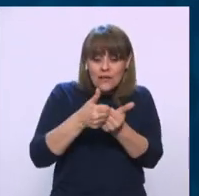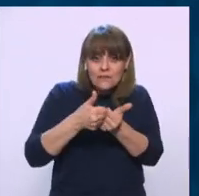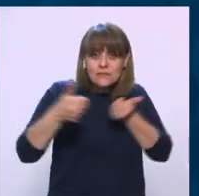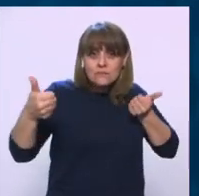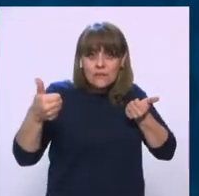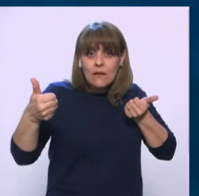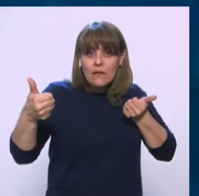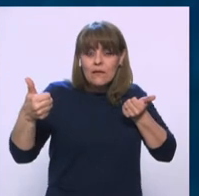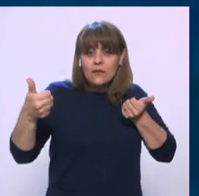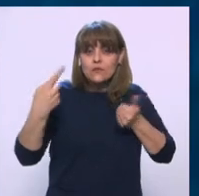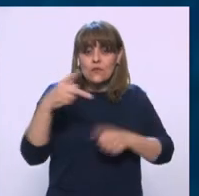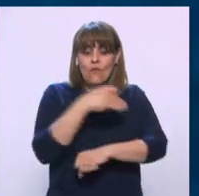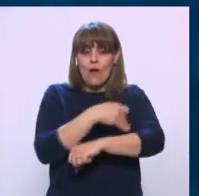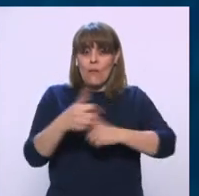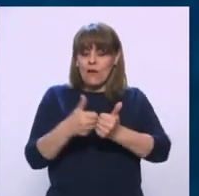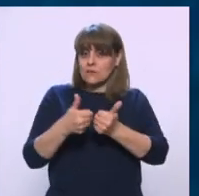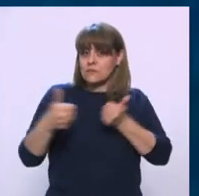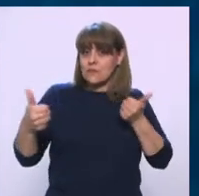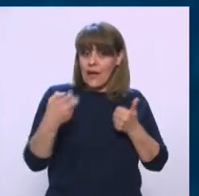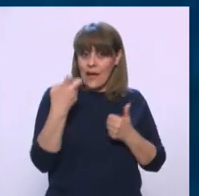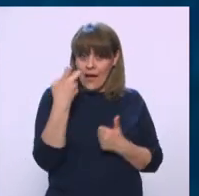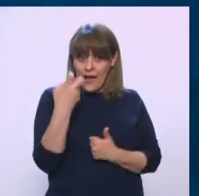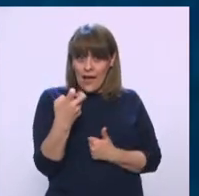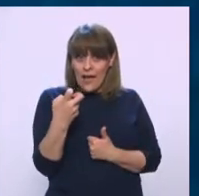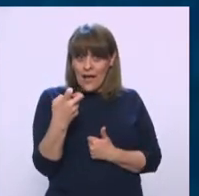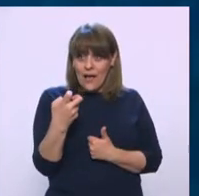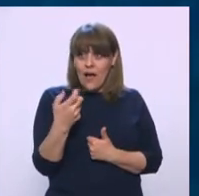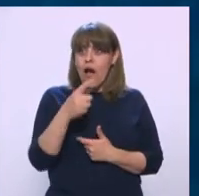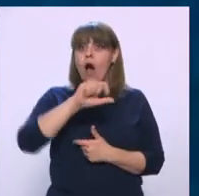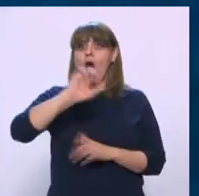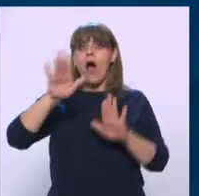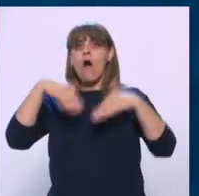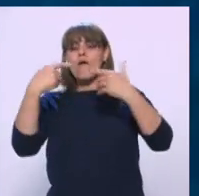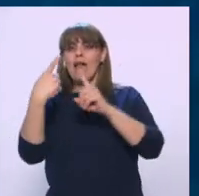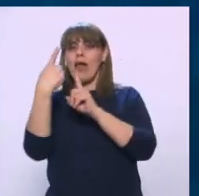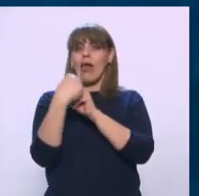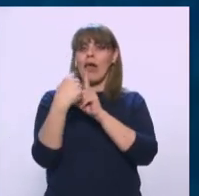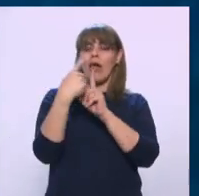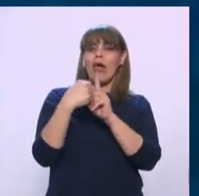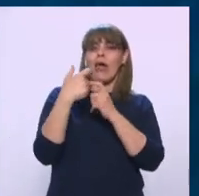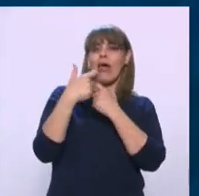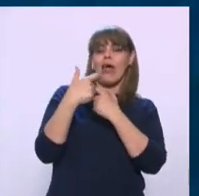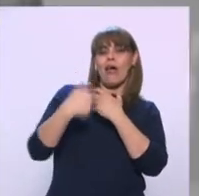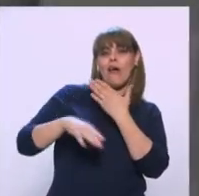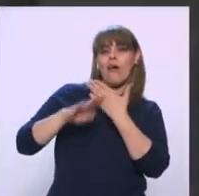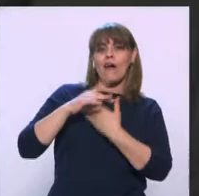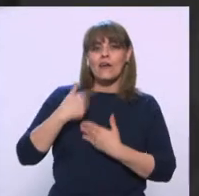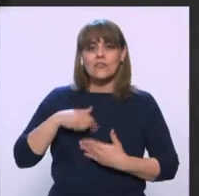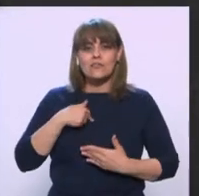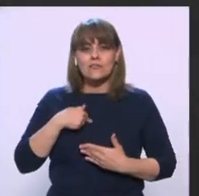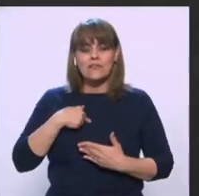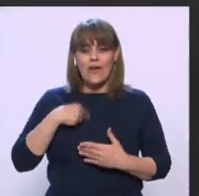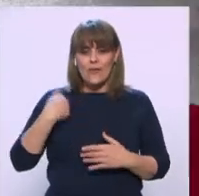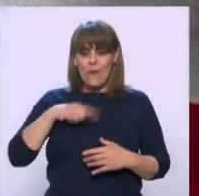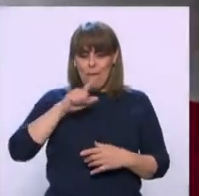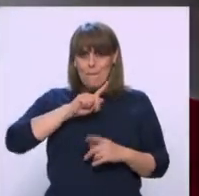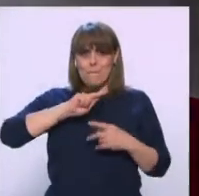padres. Eso nos hace lasme reír y viola toda noción de quiénes somos como países.